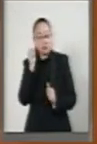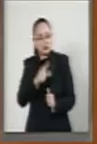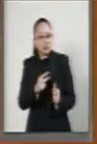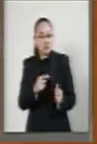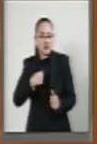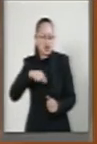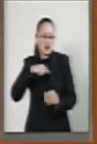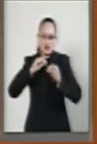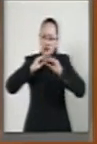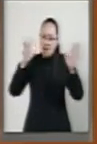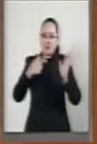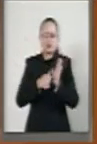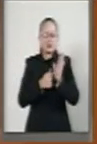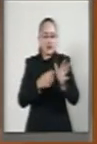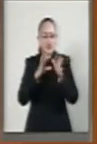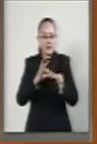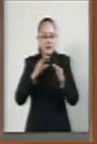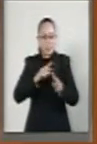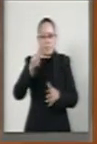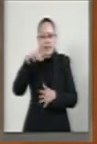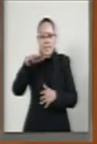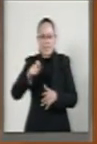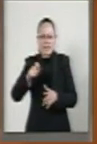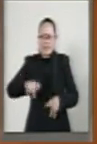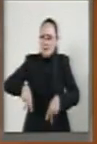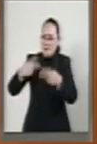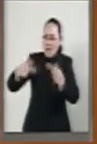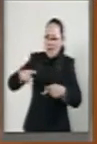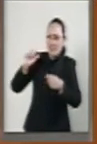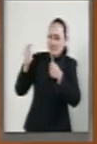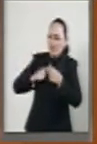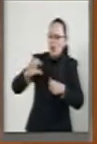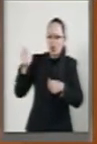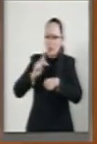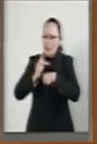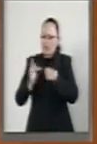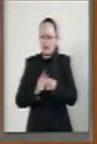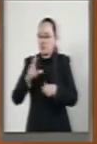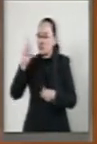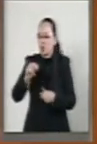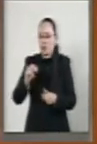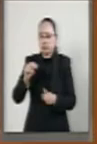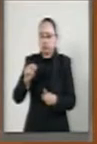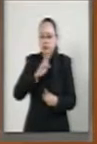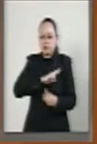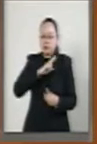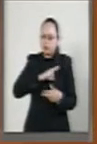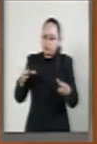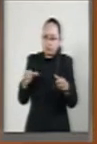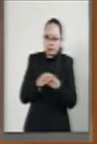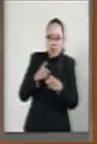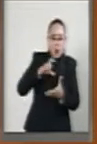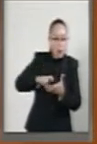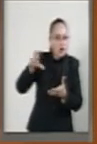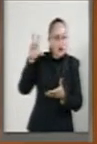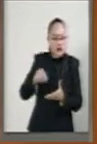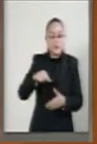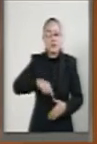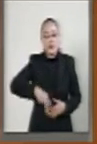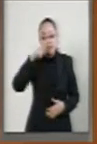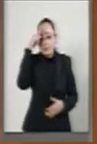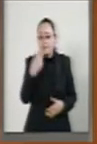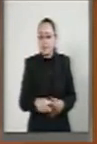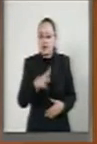con toda claridad. Pemex no se venderá ni se va a privatizar. México contará